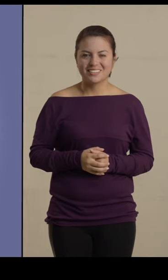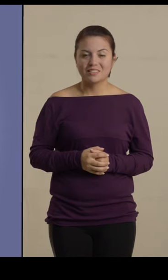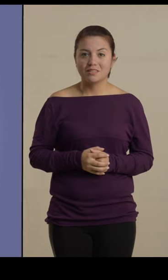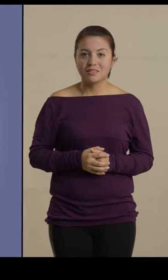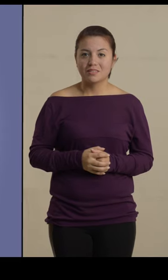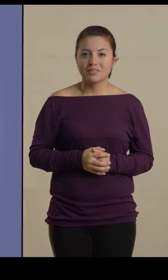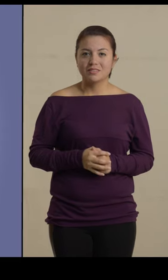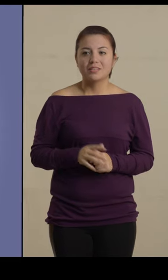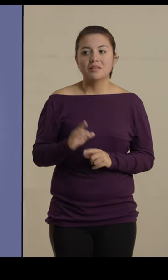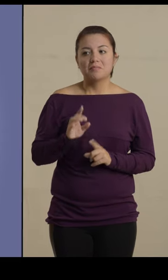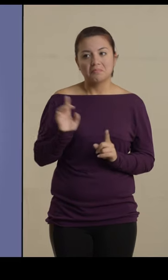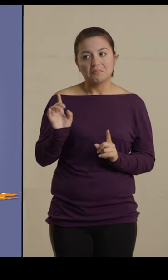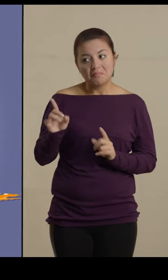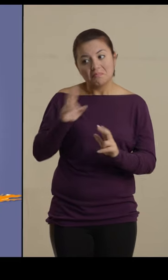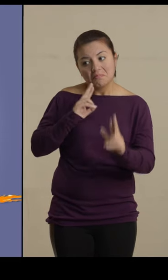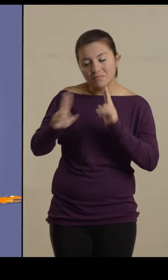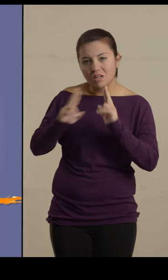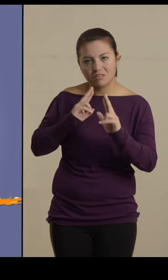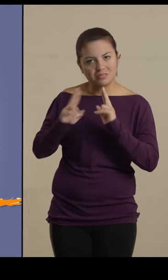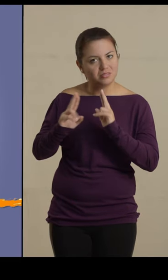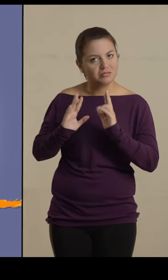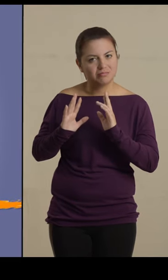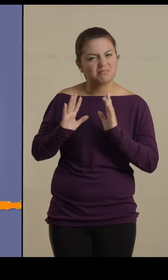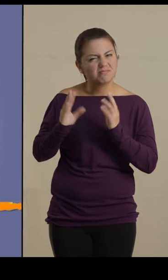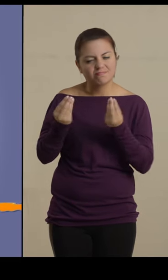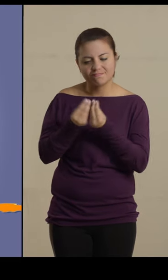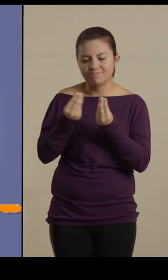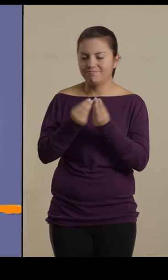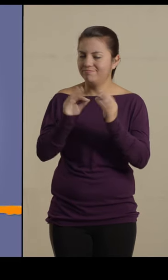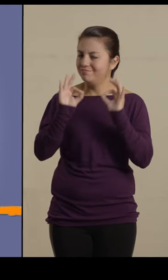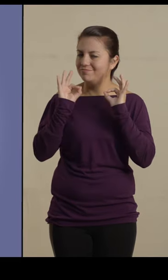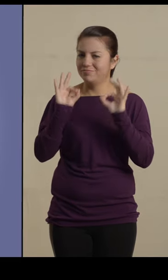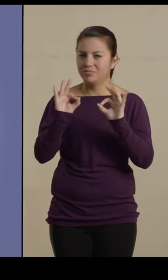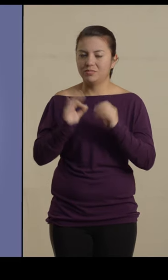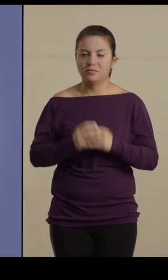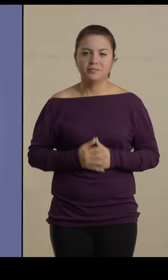Pero básicamente ha sido una relación de compañerismo.